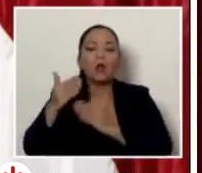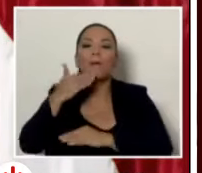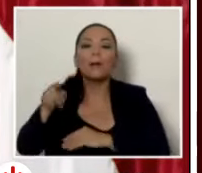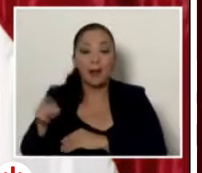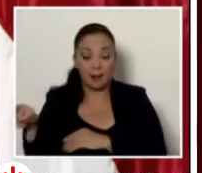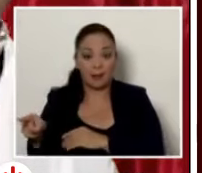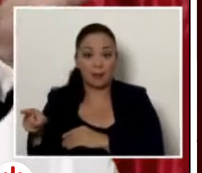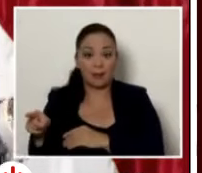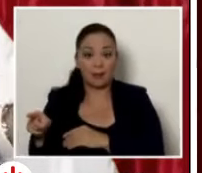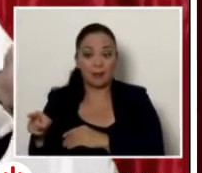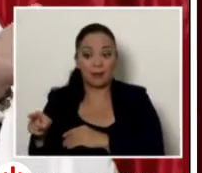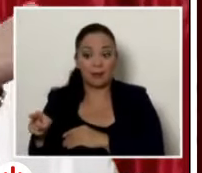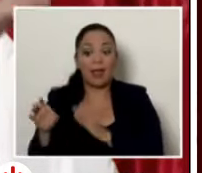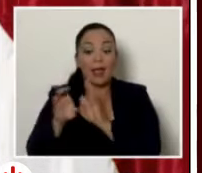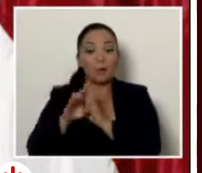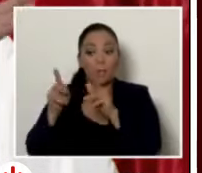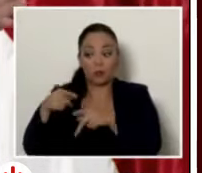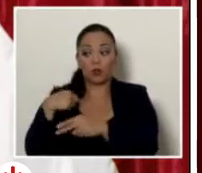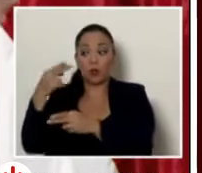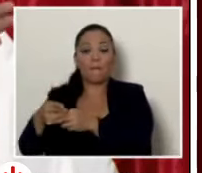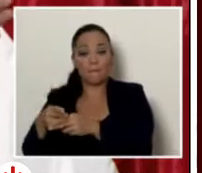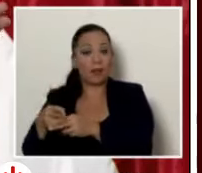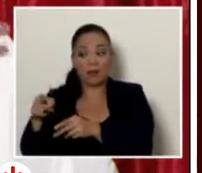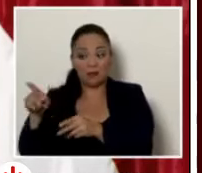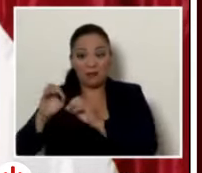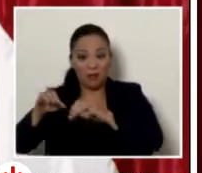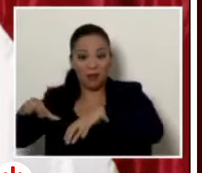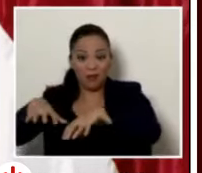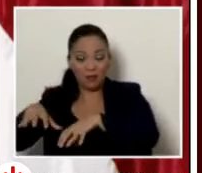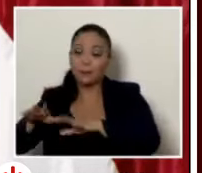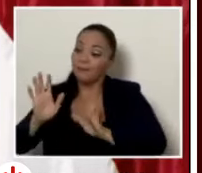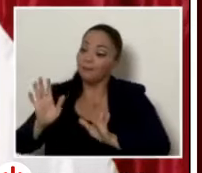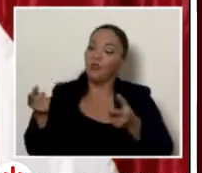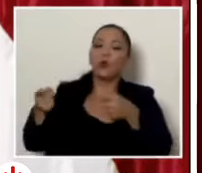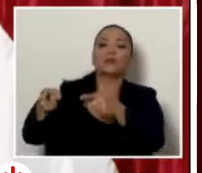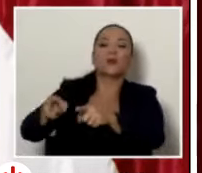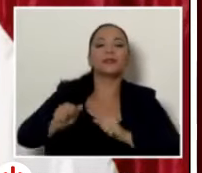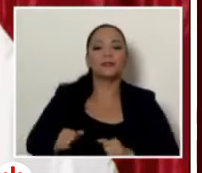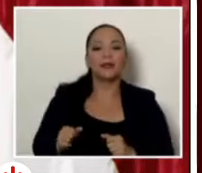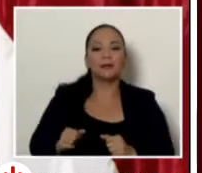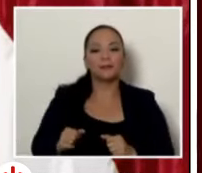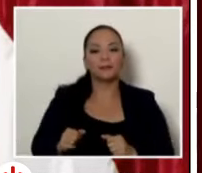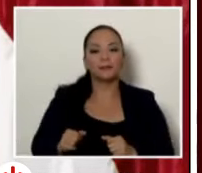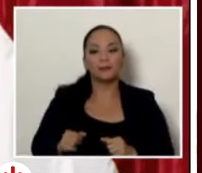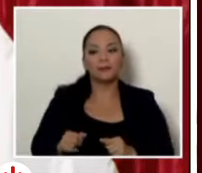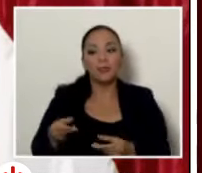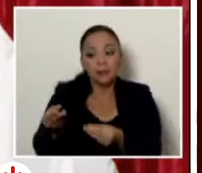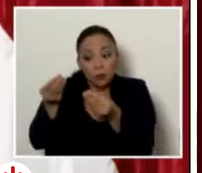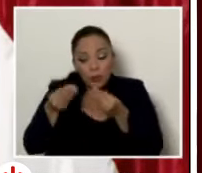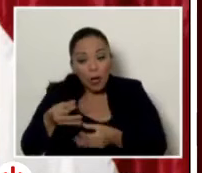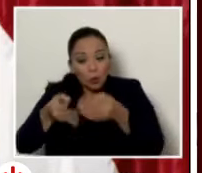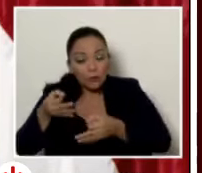que yo nombro van a sufrir la consecuencia si viene buena y es creíble iremos a